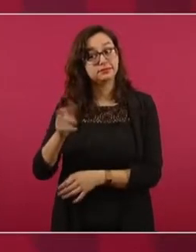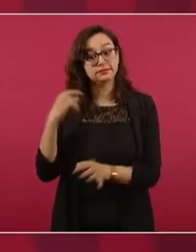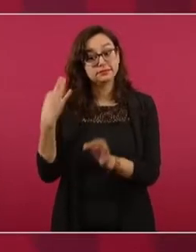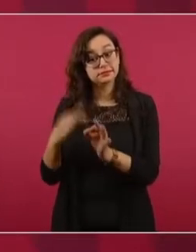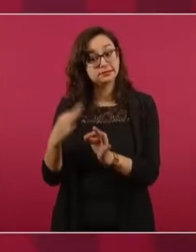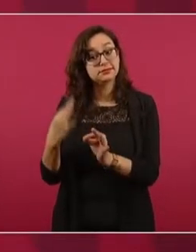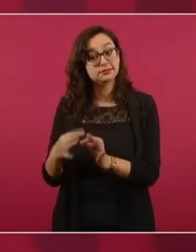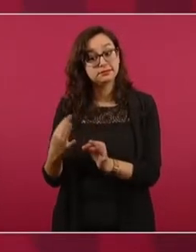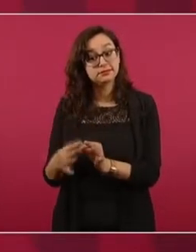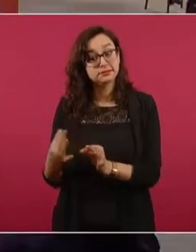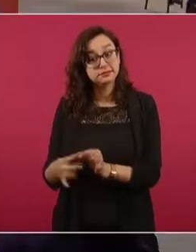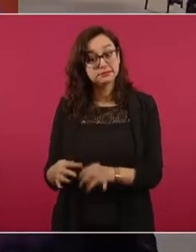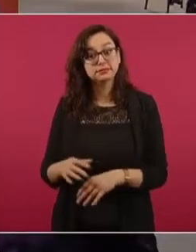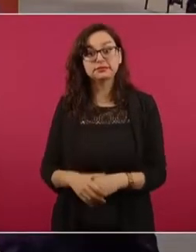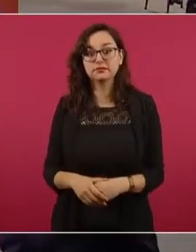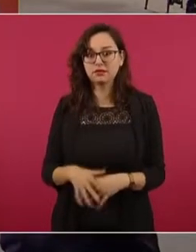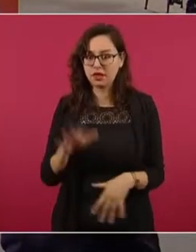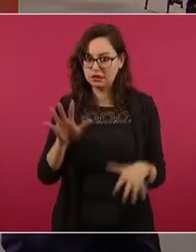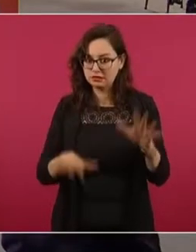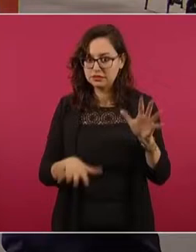manera perversa.